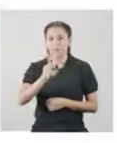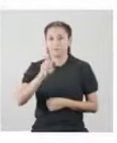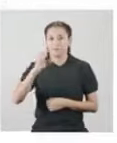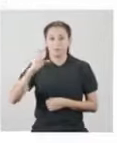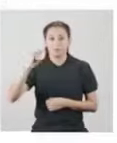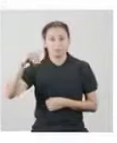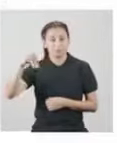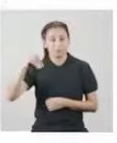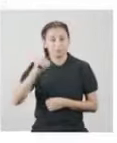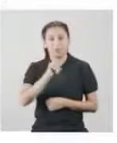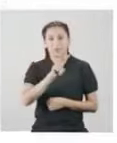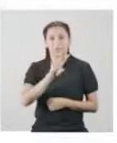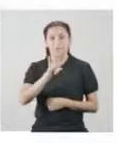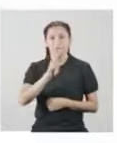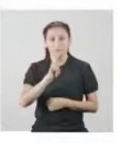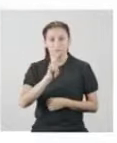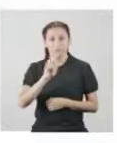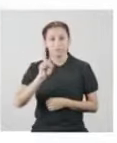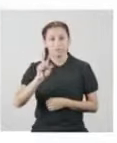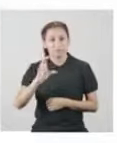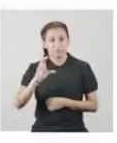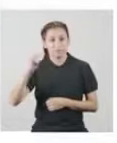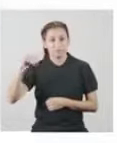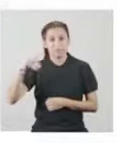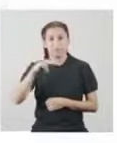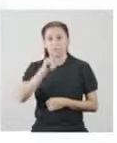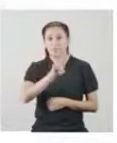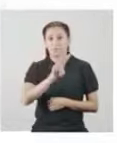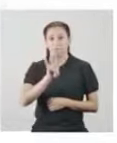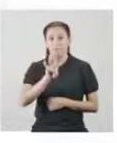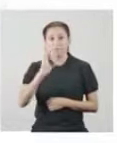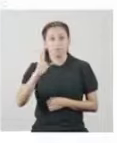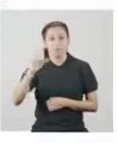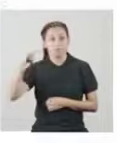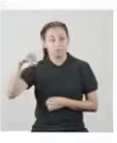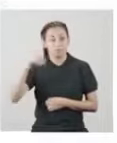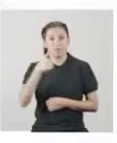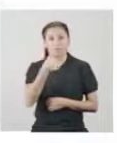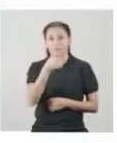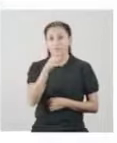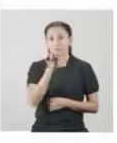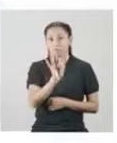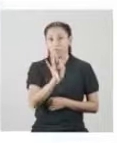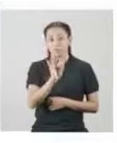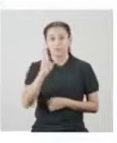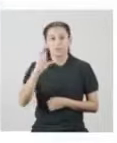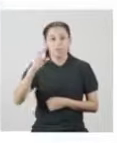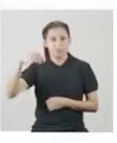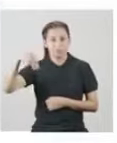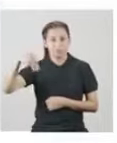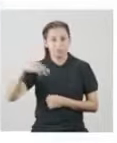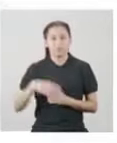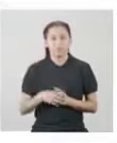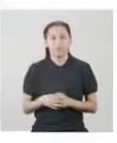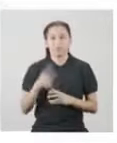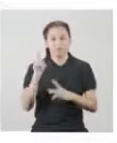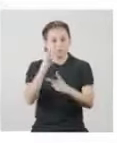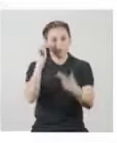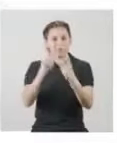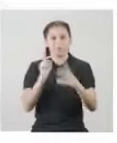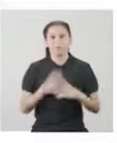23 centímetros, 26 centímetros, 24 centímetros y 19 centímetros